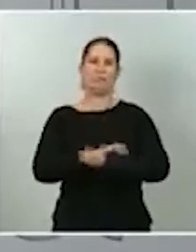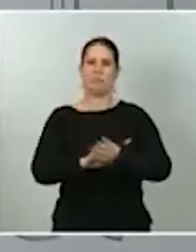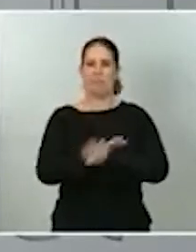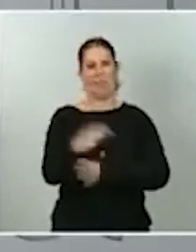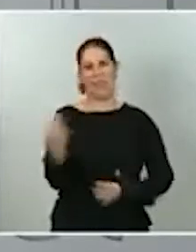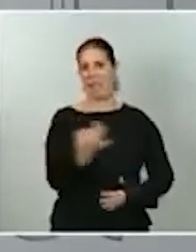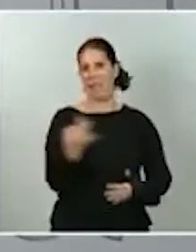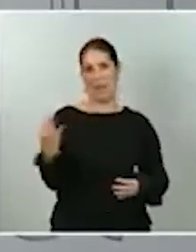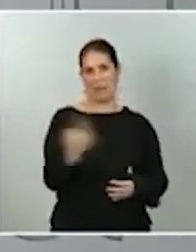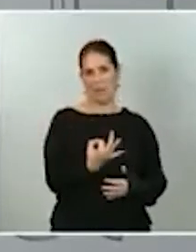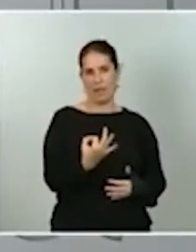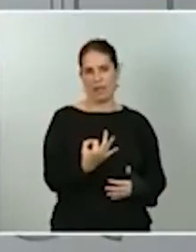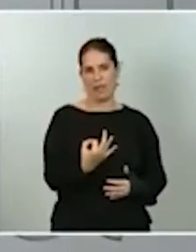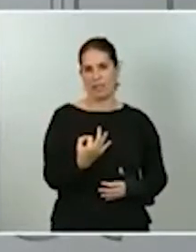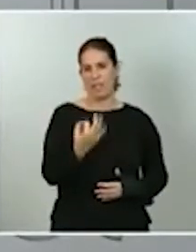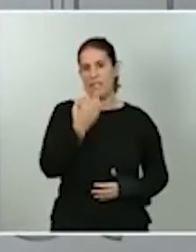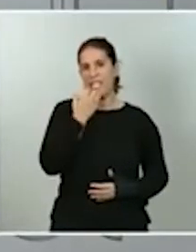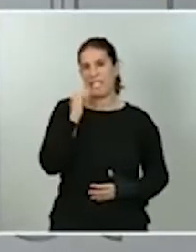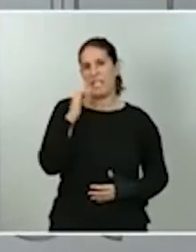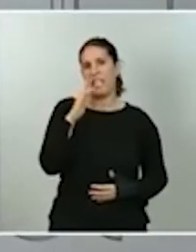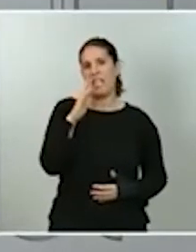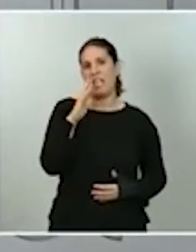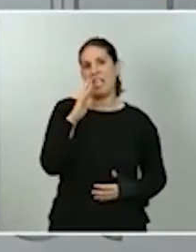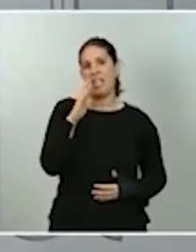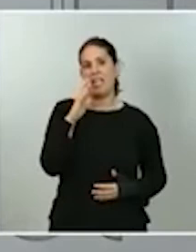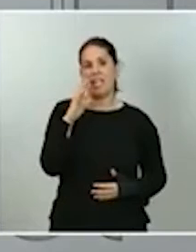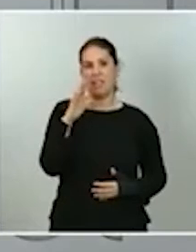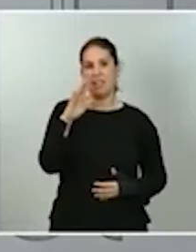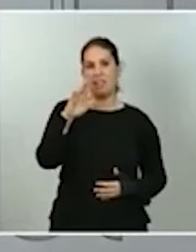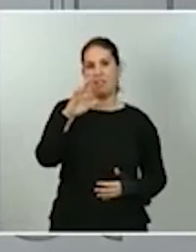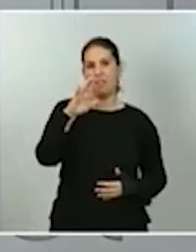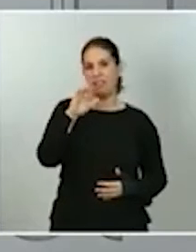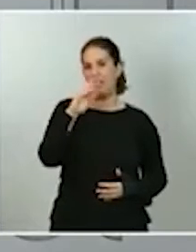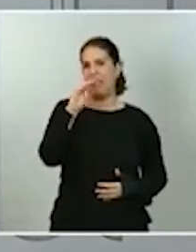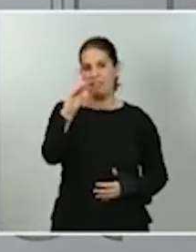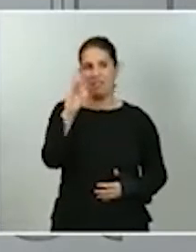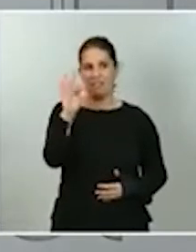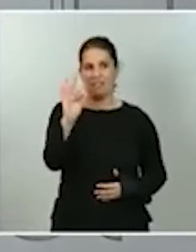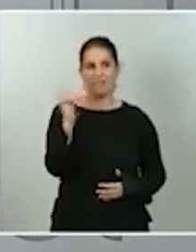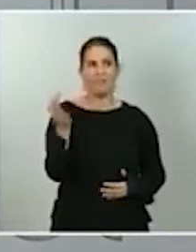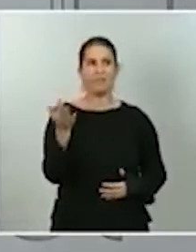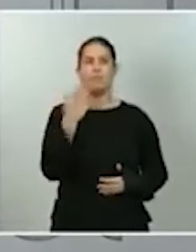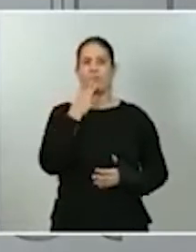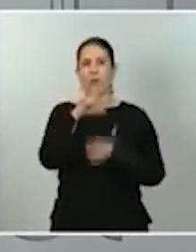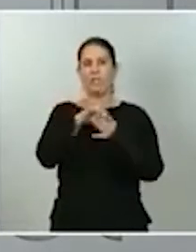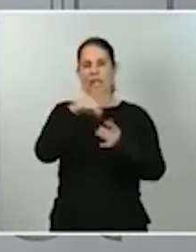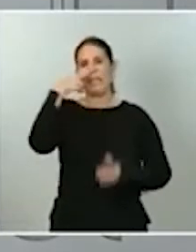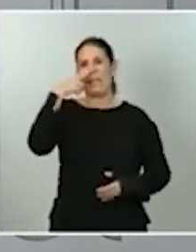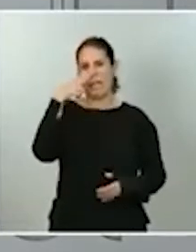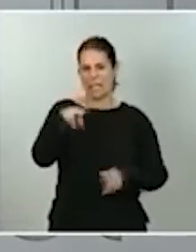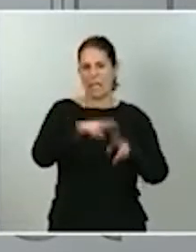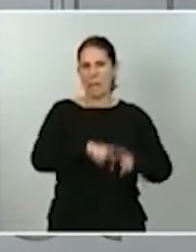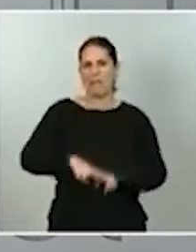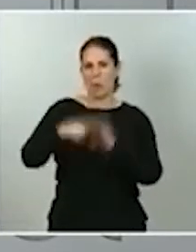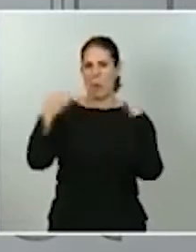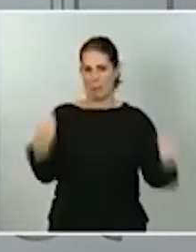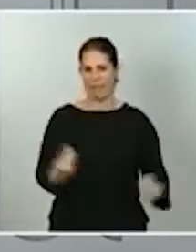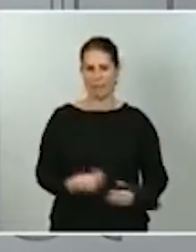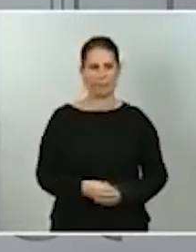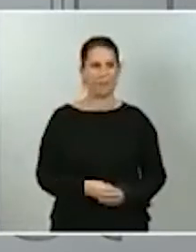trata de la AIREF y, además, de estudios encargados por el propio Gobierno, porque tenía interés en que se revisaran determinadas figuras.